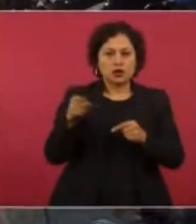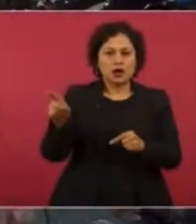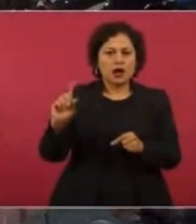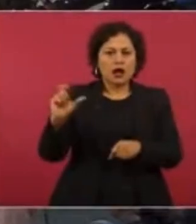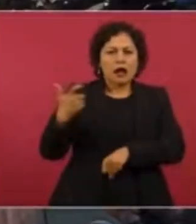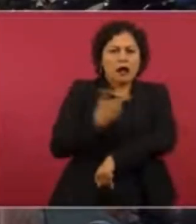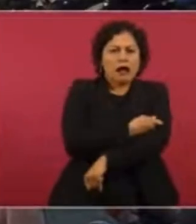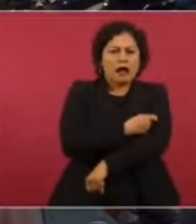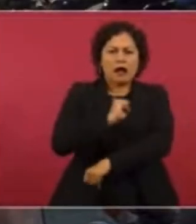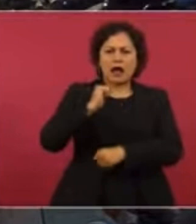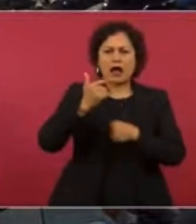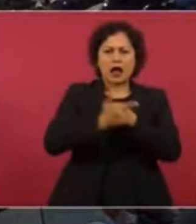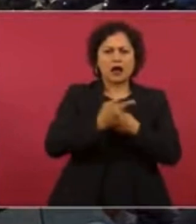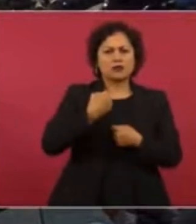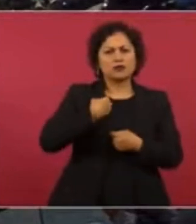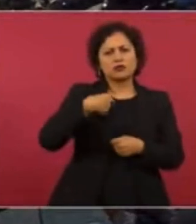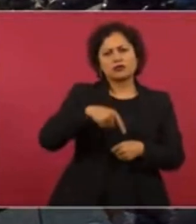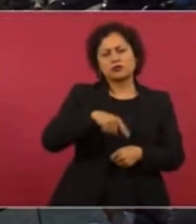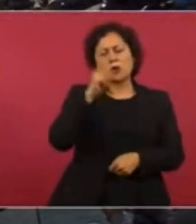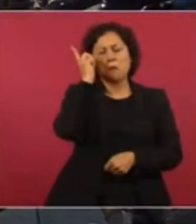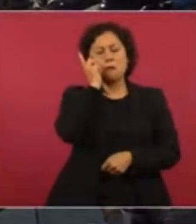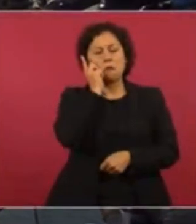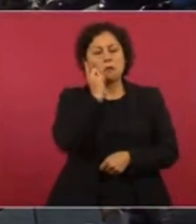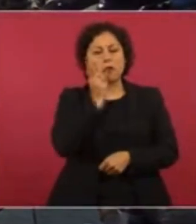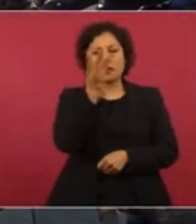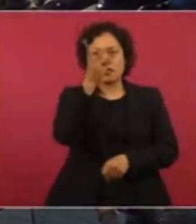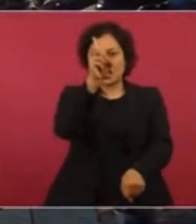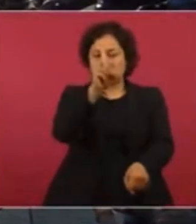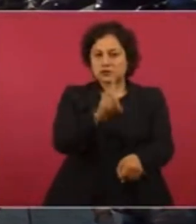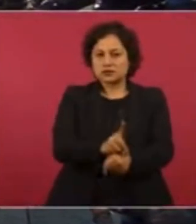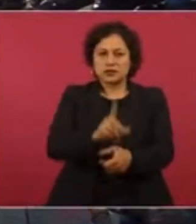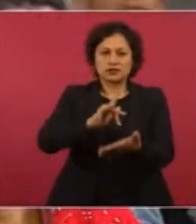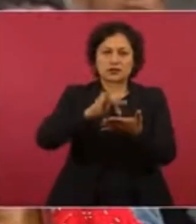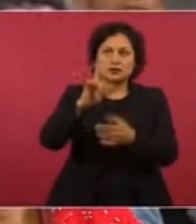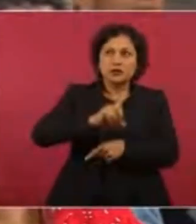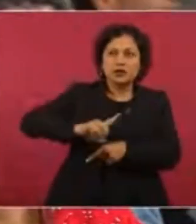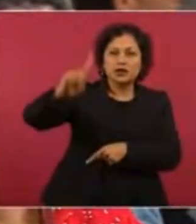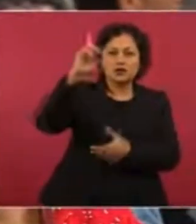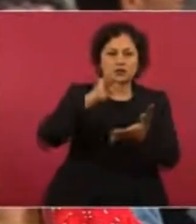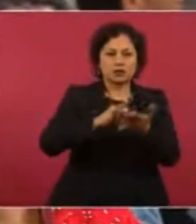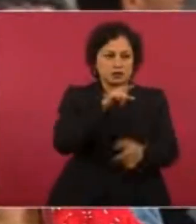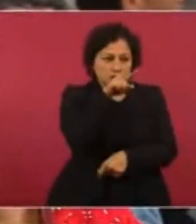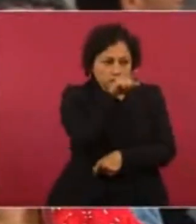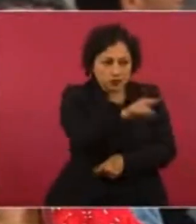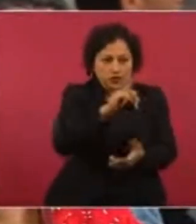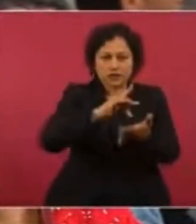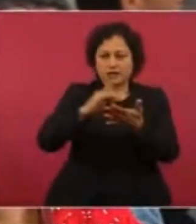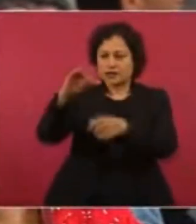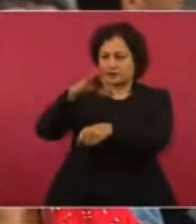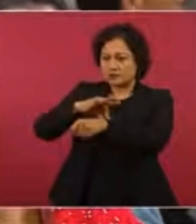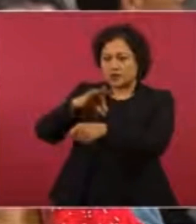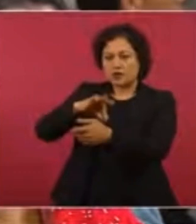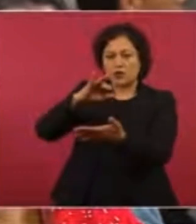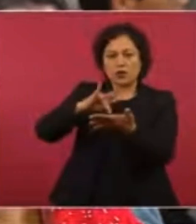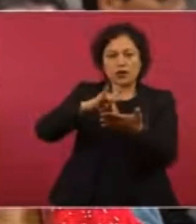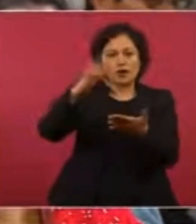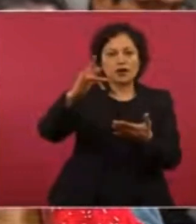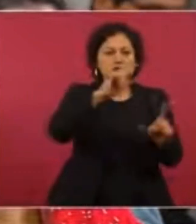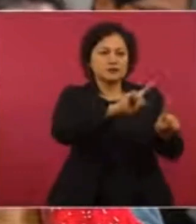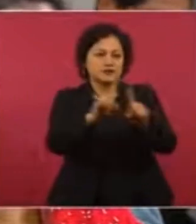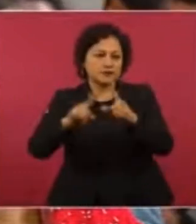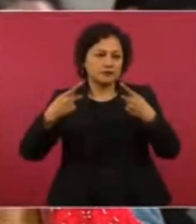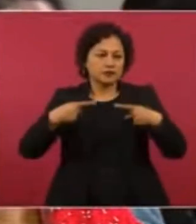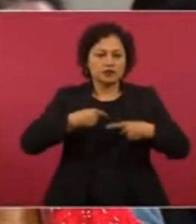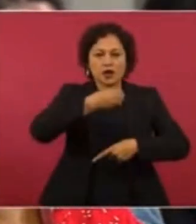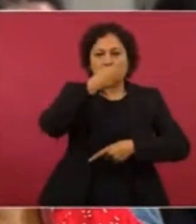por tres días. Y gracias a Dios, a usted, a los médicos, a las oraciones de todas las personas, muchas gracias, pues